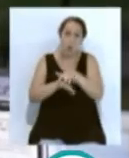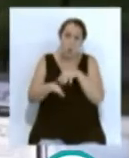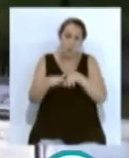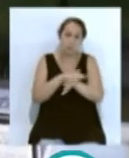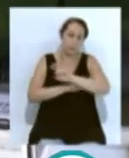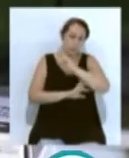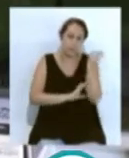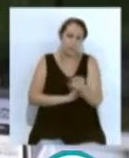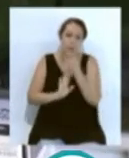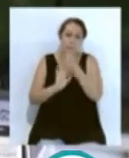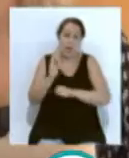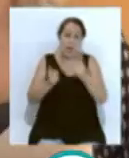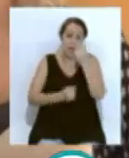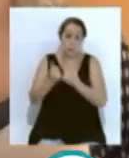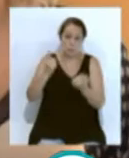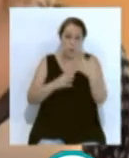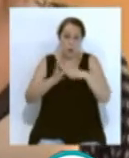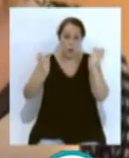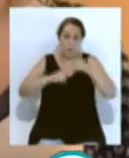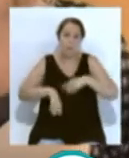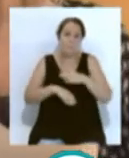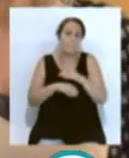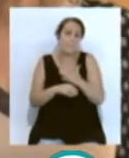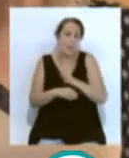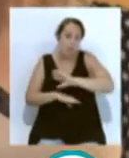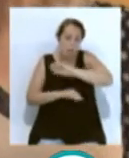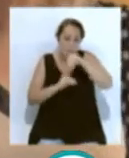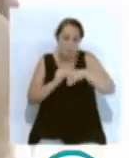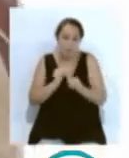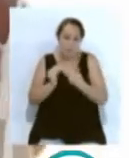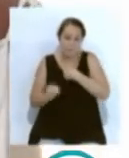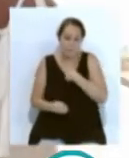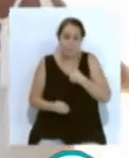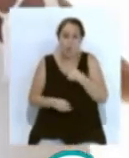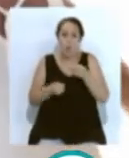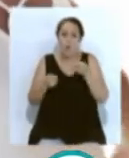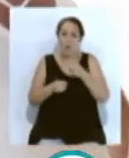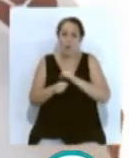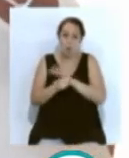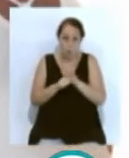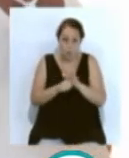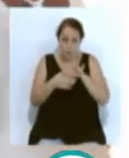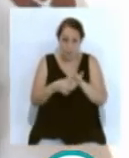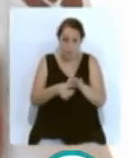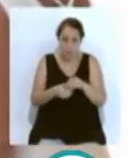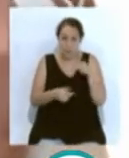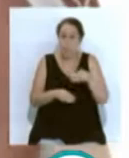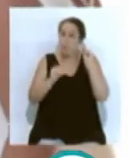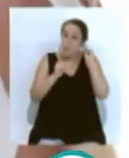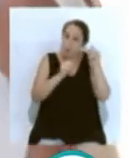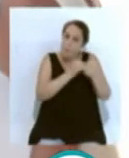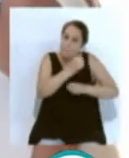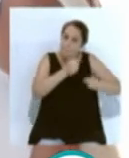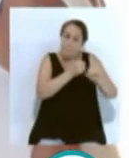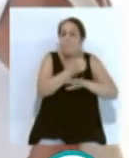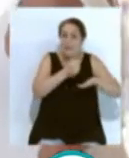son algunas de las medidas extraordinarias establecidas a las que también se sumará la figura del coordinador COVID, una persona que recibirá una formación básica